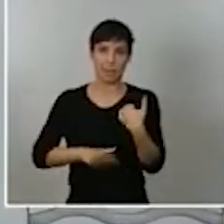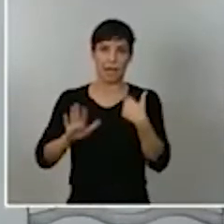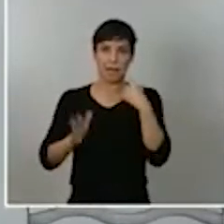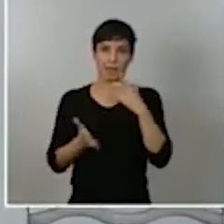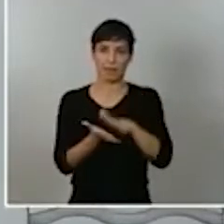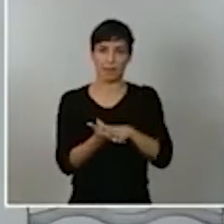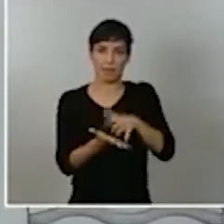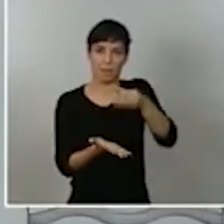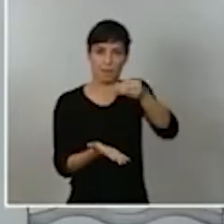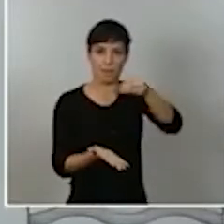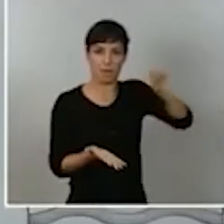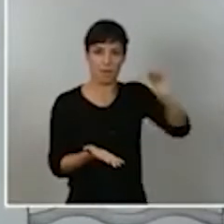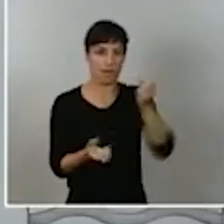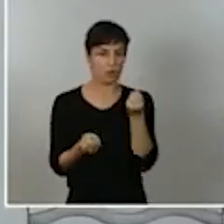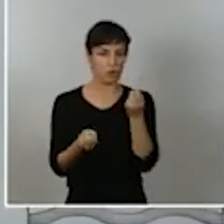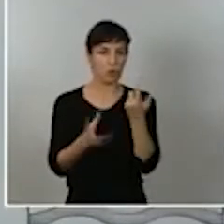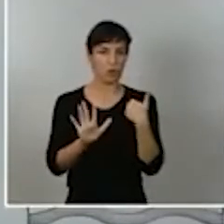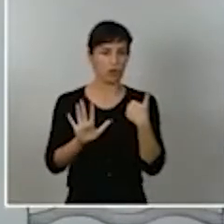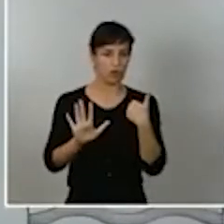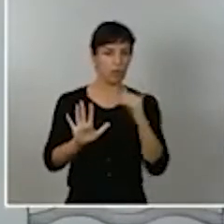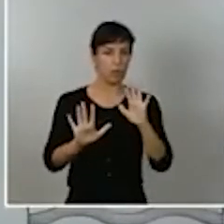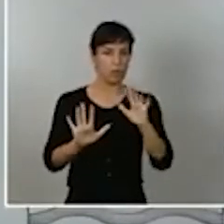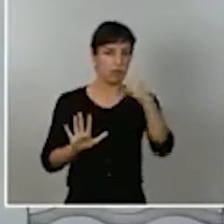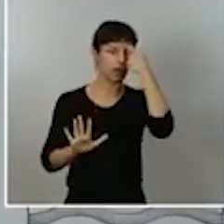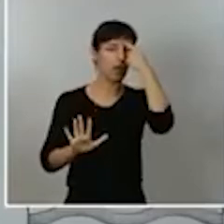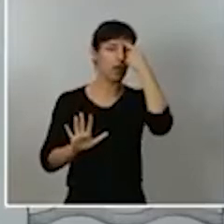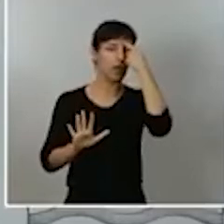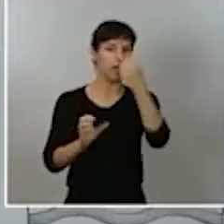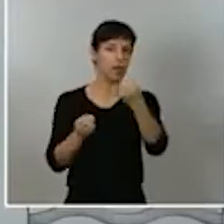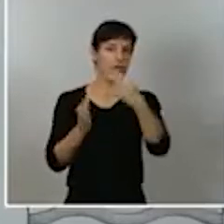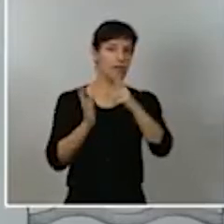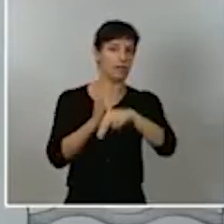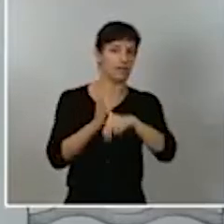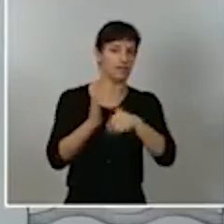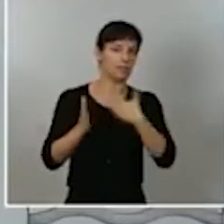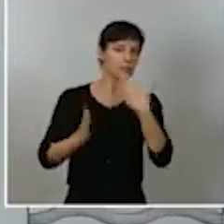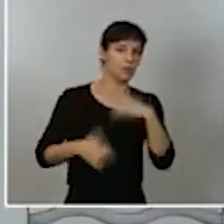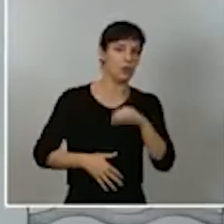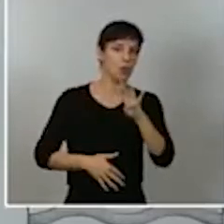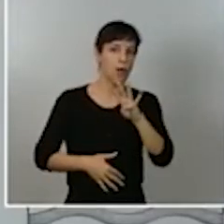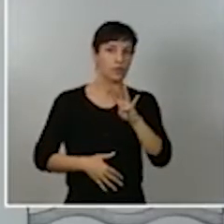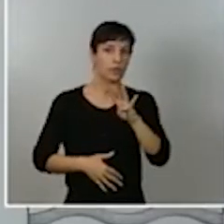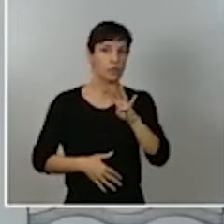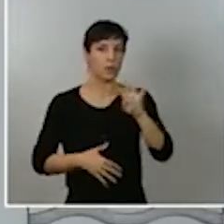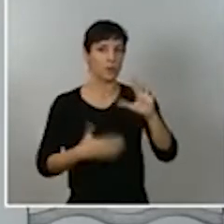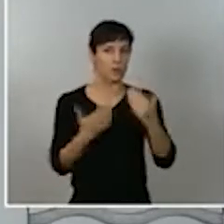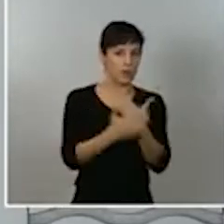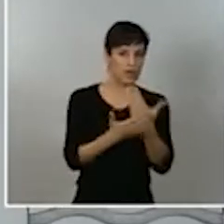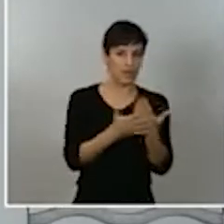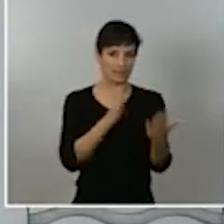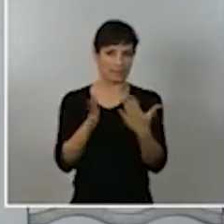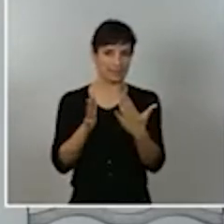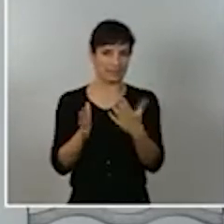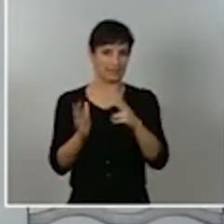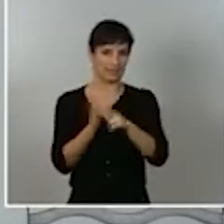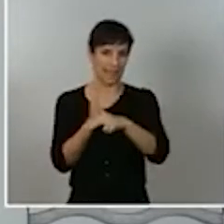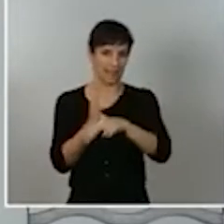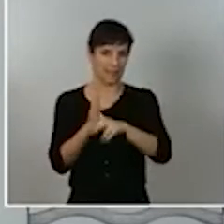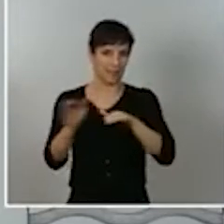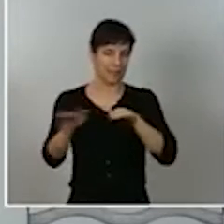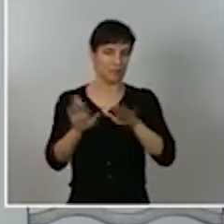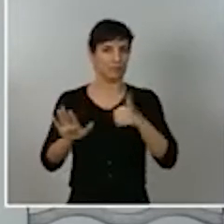teniendo en cuenta que hay un retraso de notificación en torno a 4 o 5 días y por tanto hay siempre que tener muchísima prudencia en este sentido.